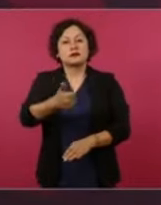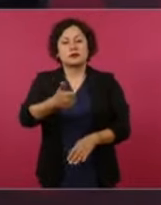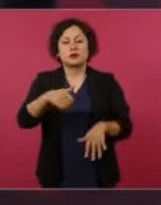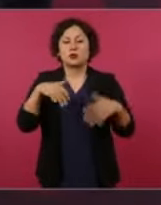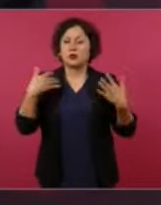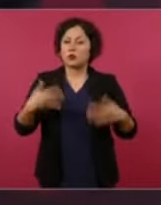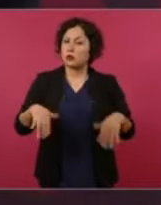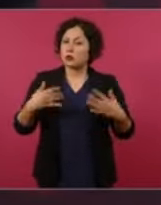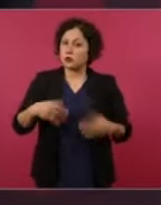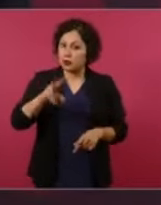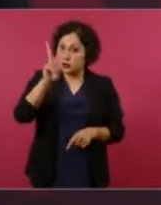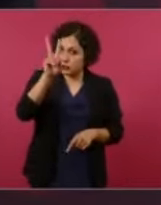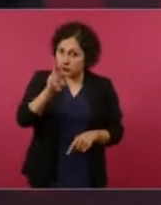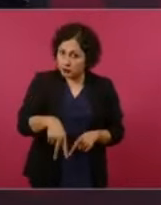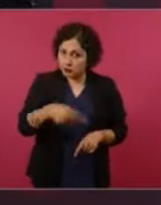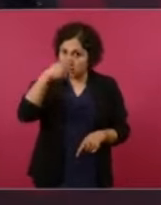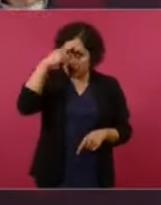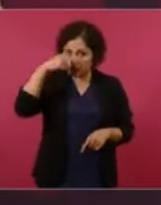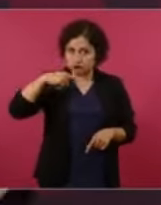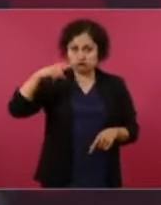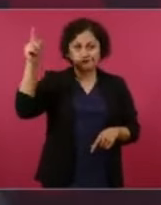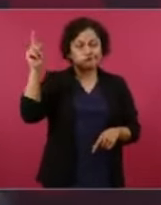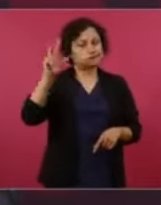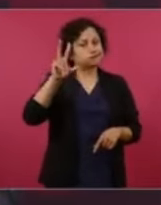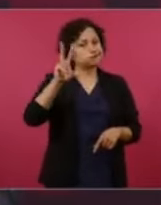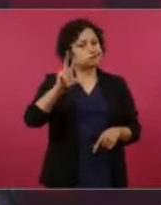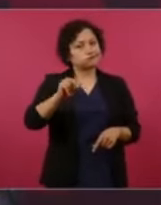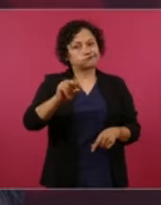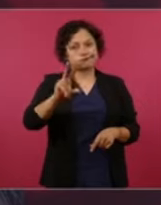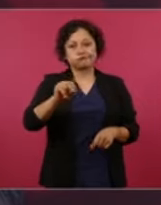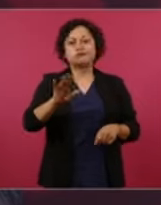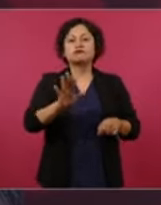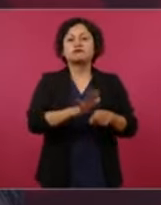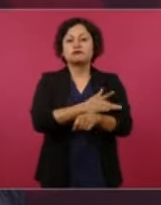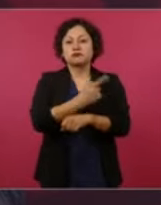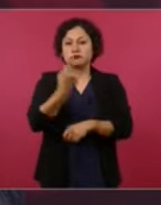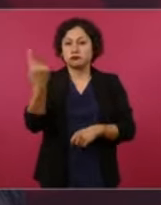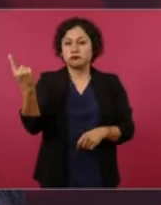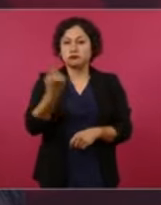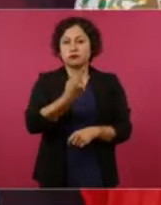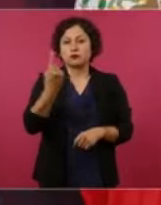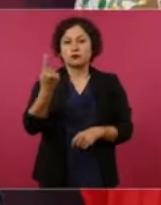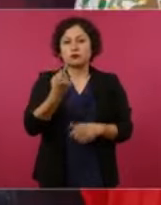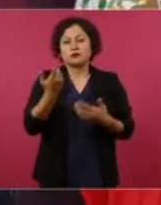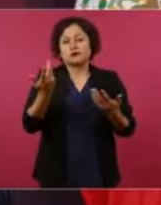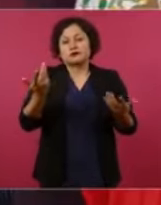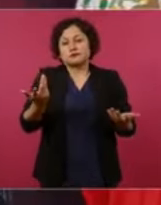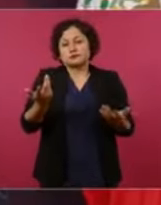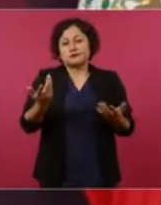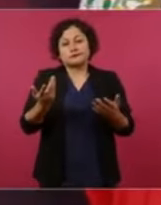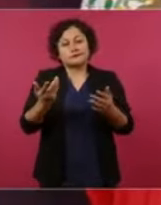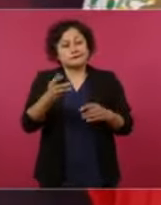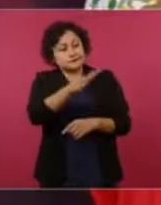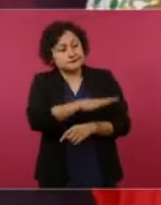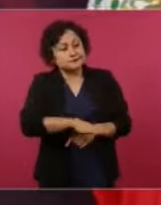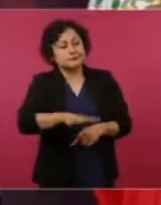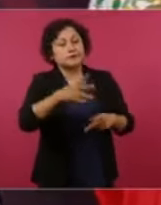porque los tecnócratas neoliberales